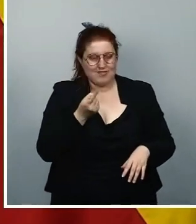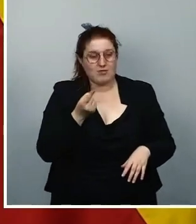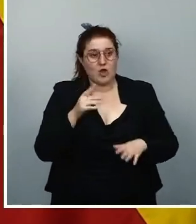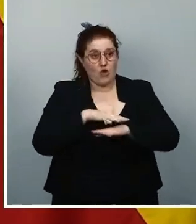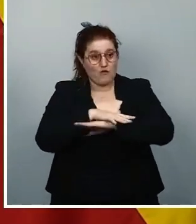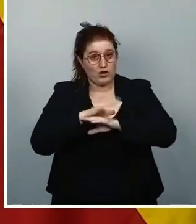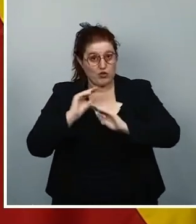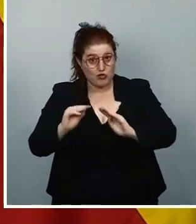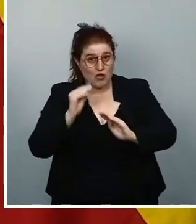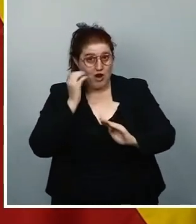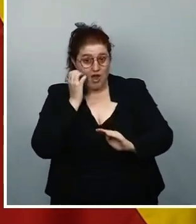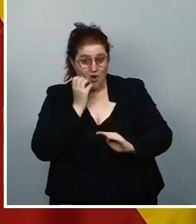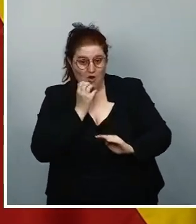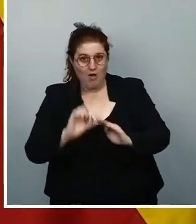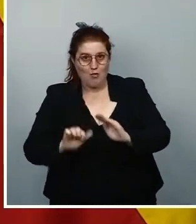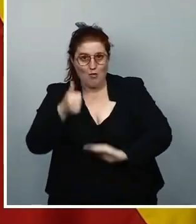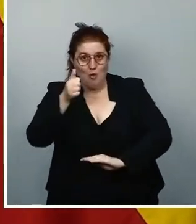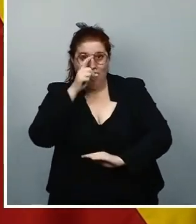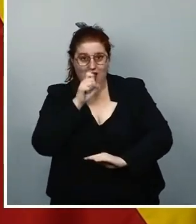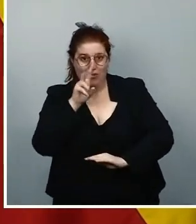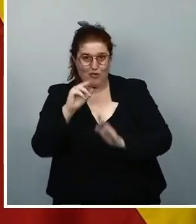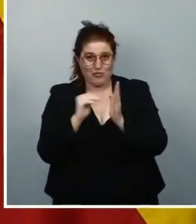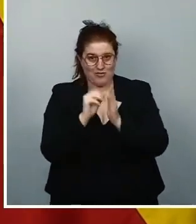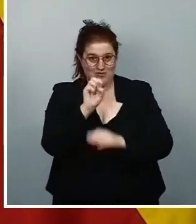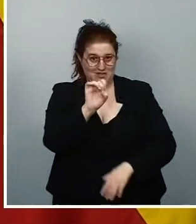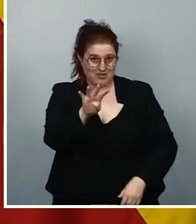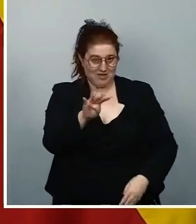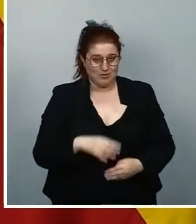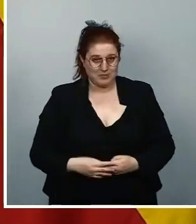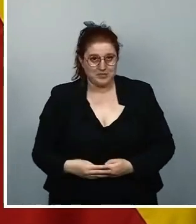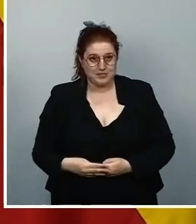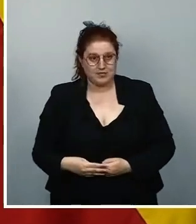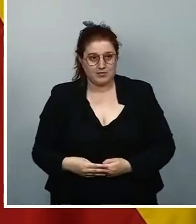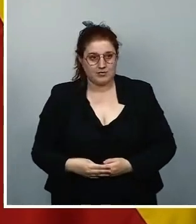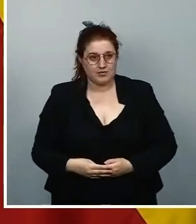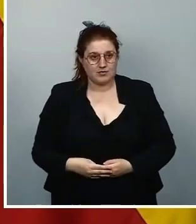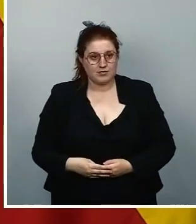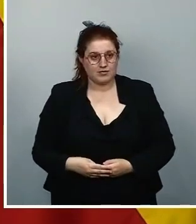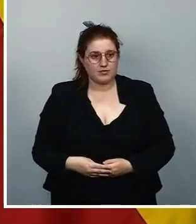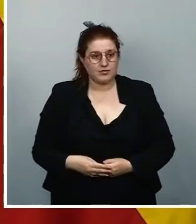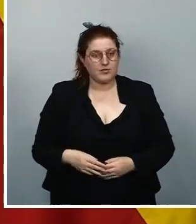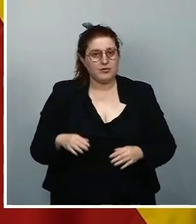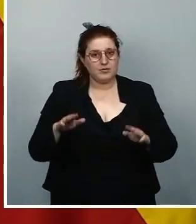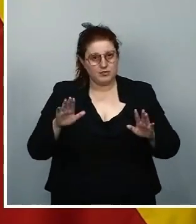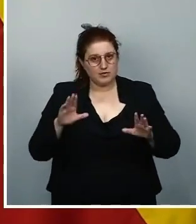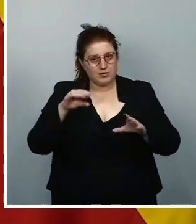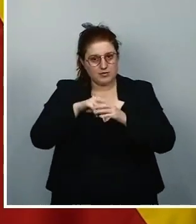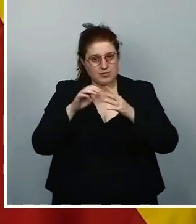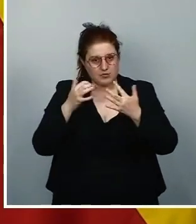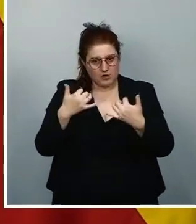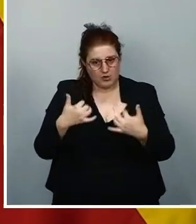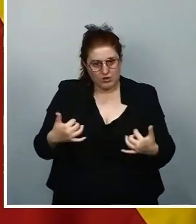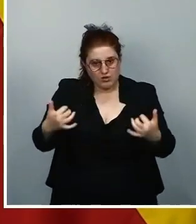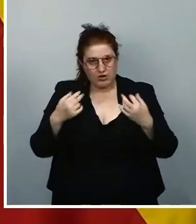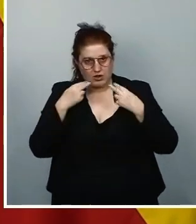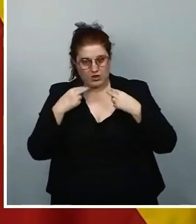Gobierno del señor Rajoy en el año 2014. Pero fíjese, en la intervención en el Congreso de los Diputados, porque